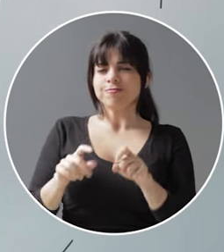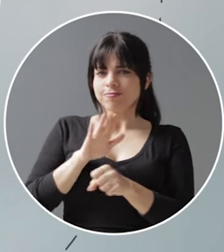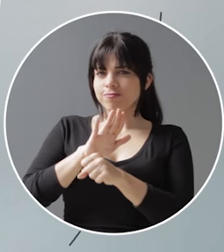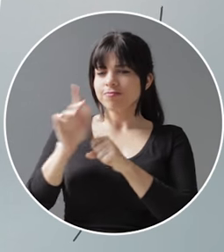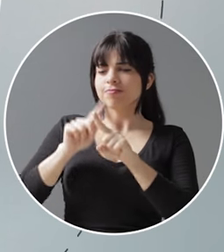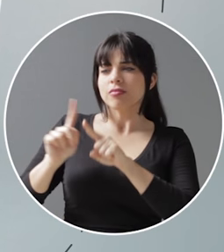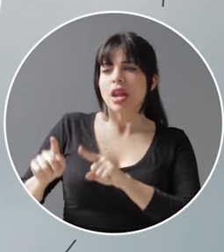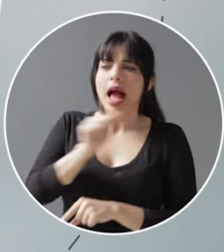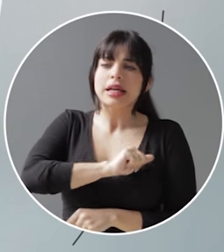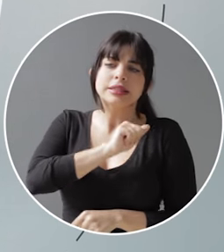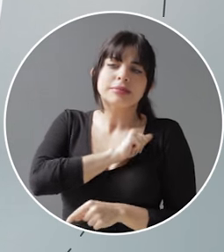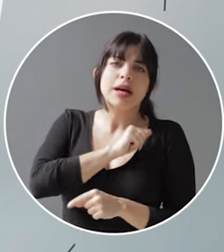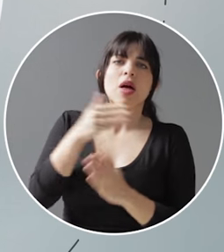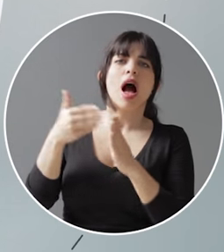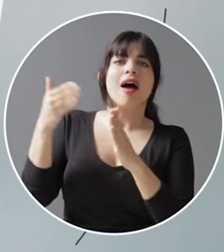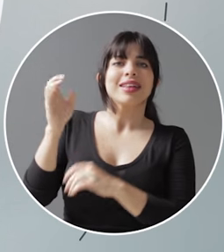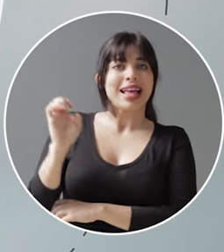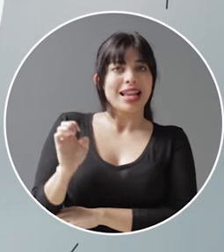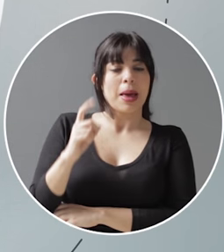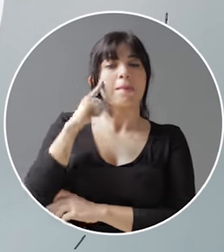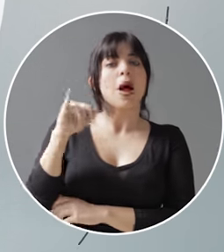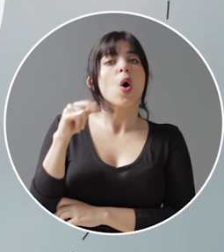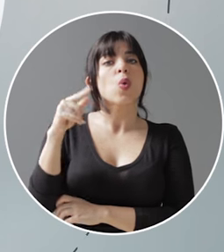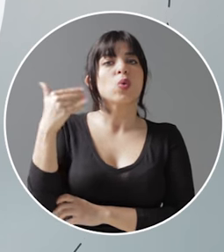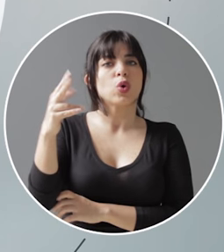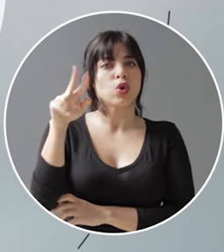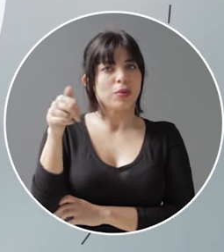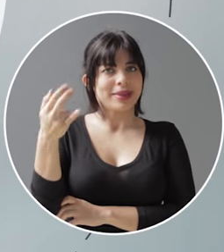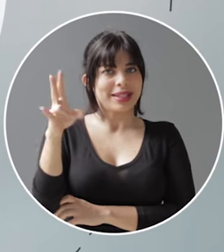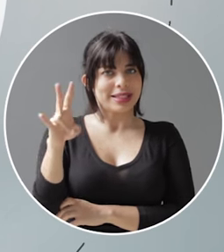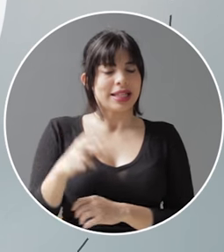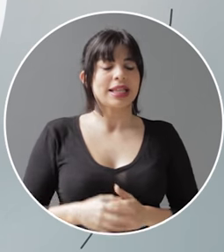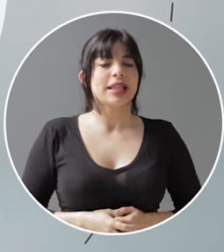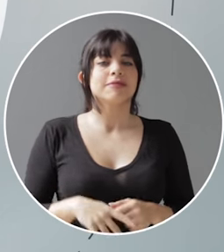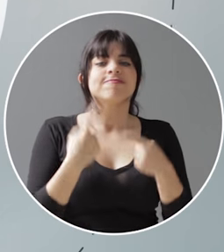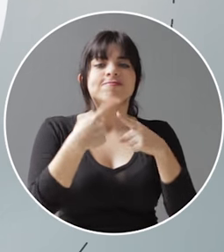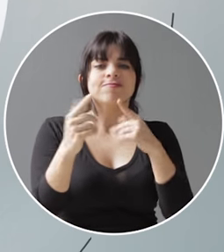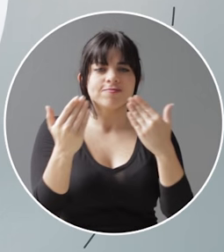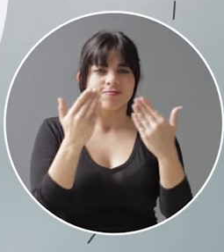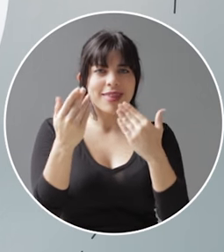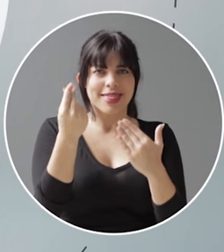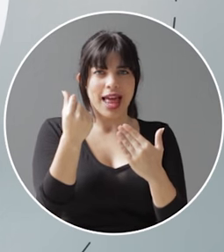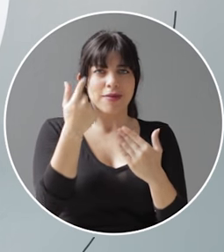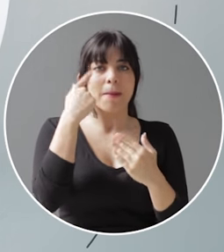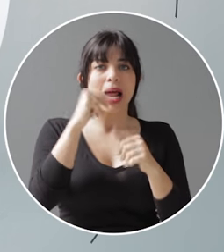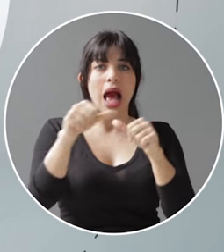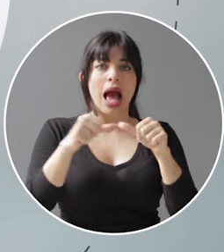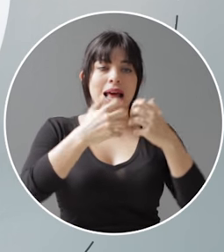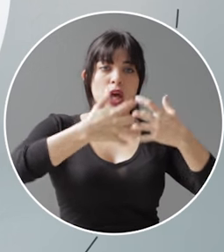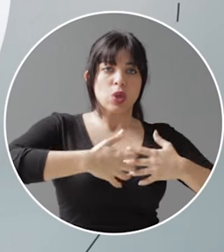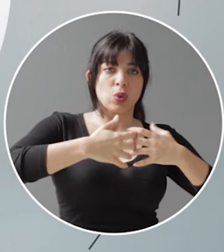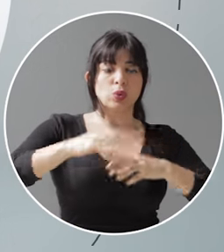integral de aspectos que afectan el precio de la energía para julio de 2017. Diferenciar tarifas para el sector